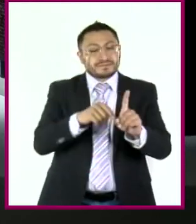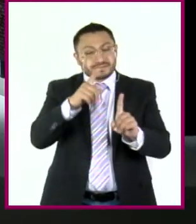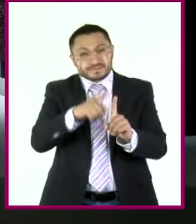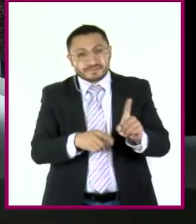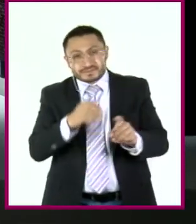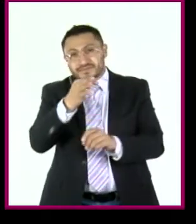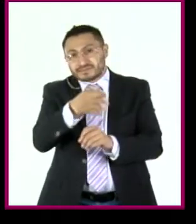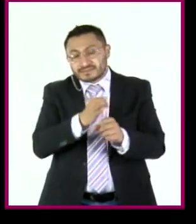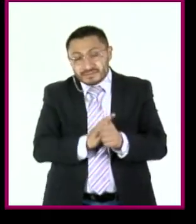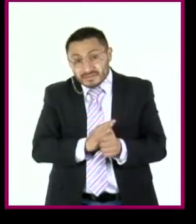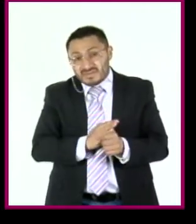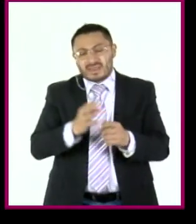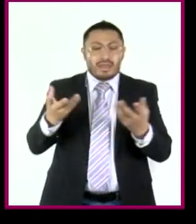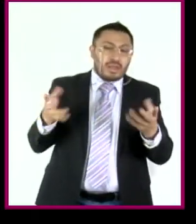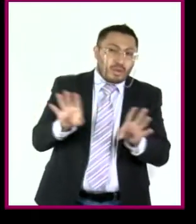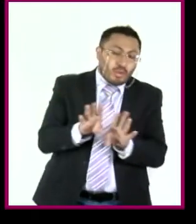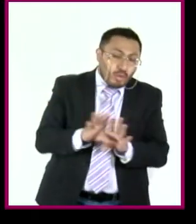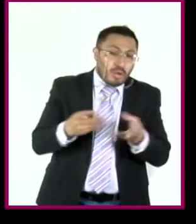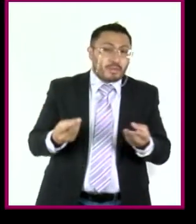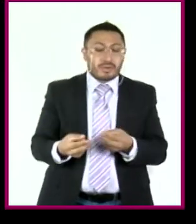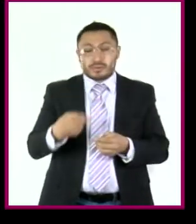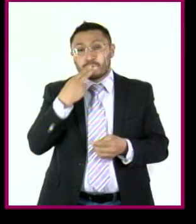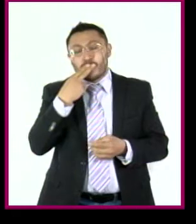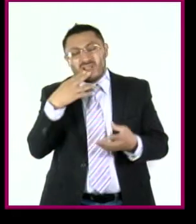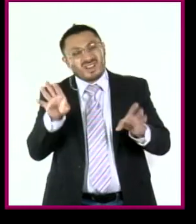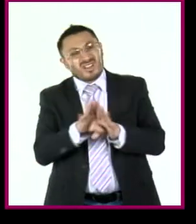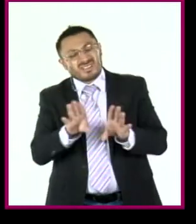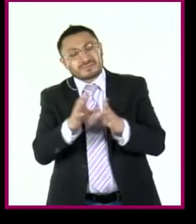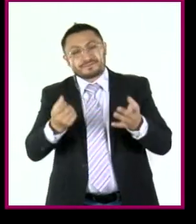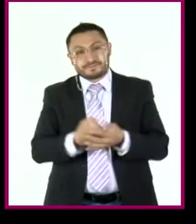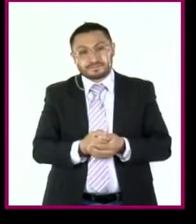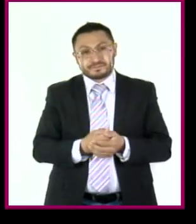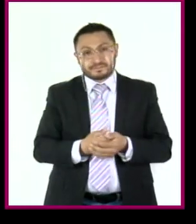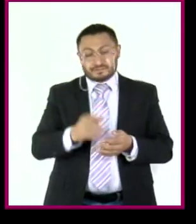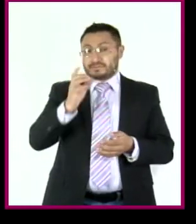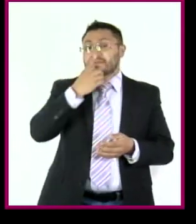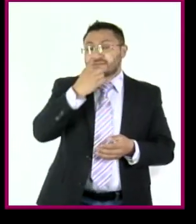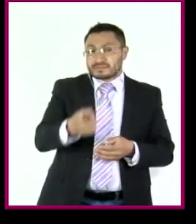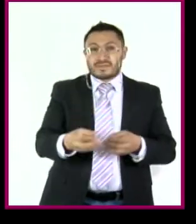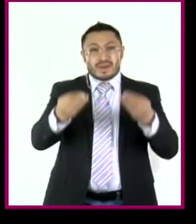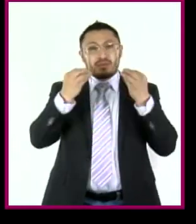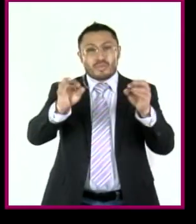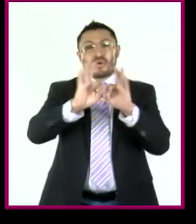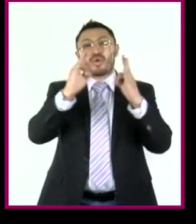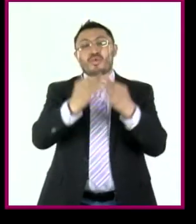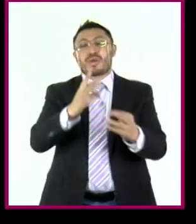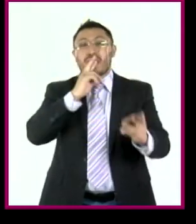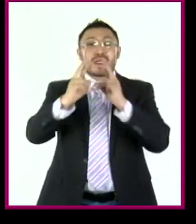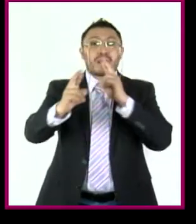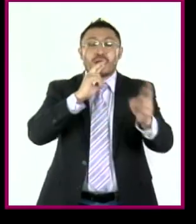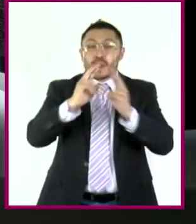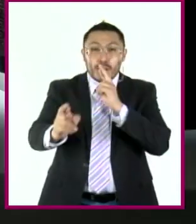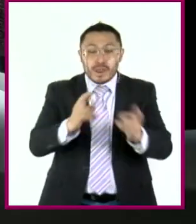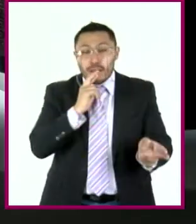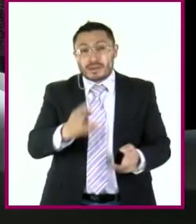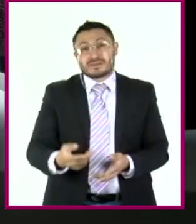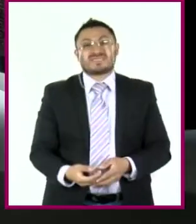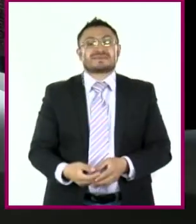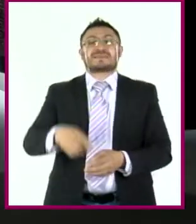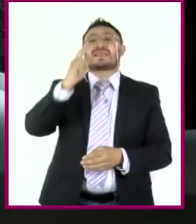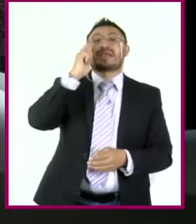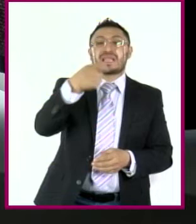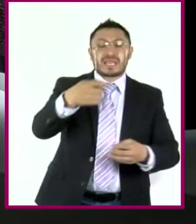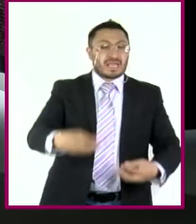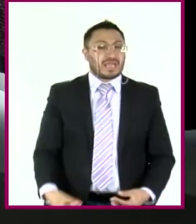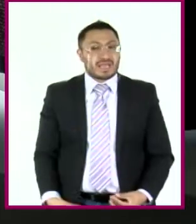aplicaciones. Al hacer mención de una gran cantidad de maneras de responder a la pregunta ¿Qué es